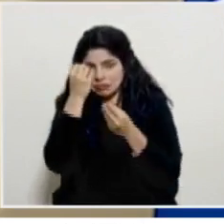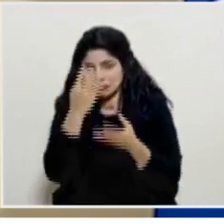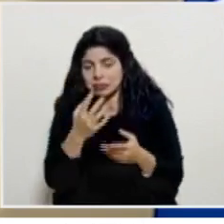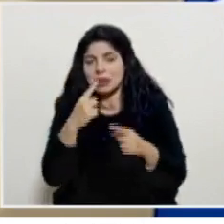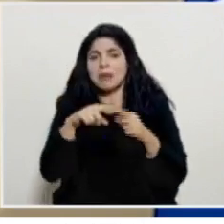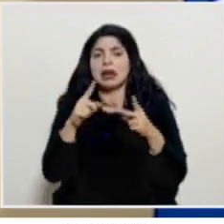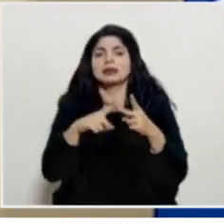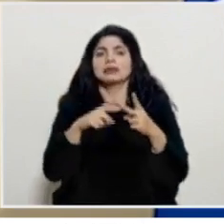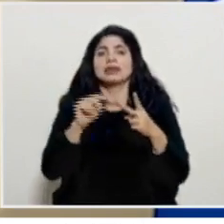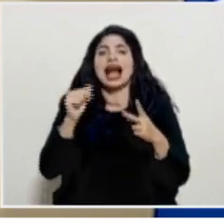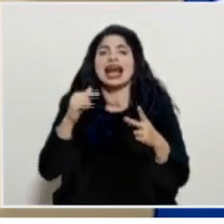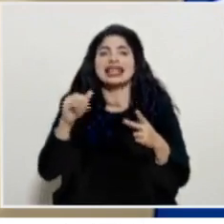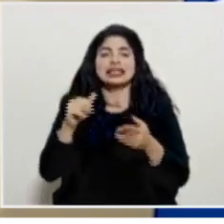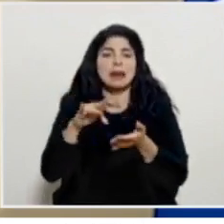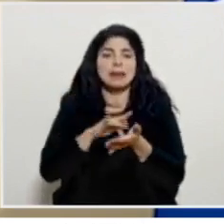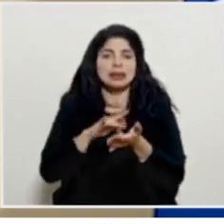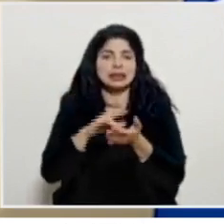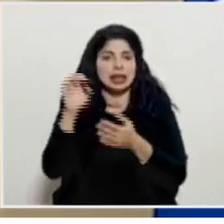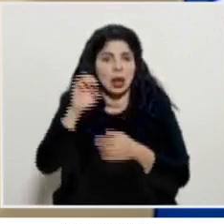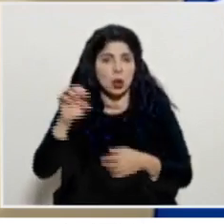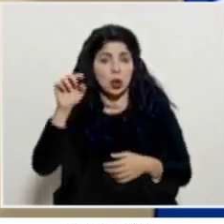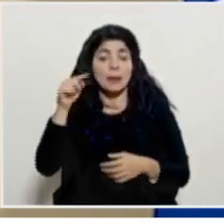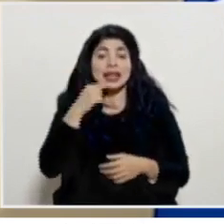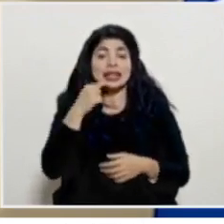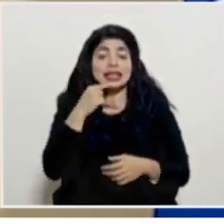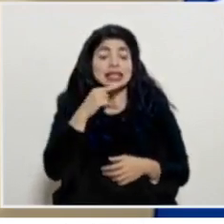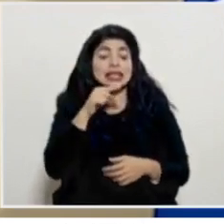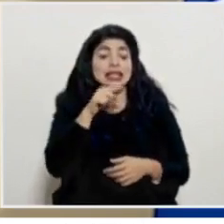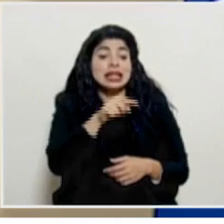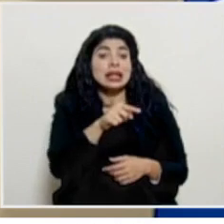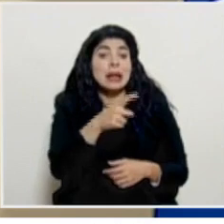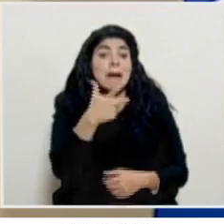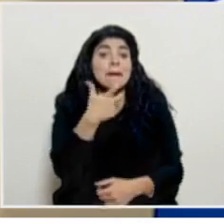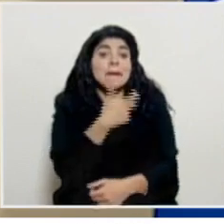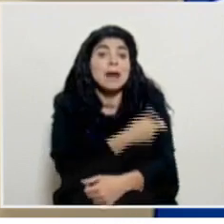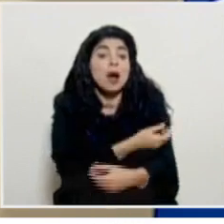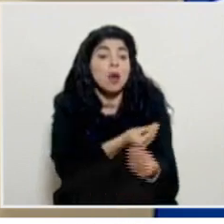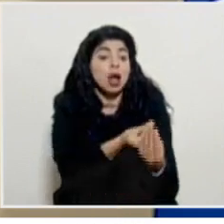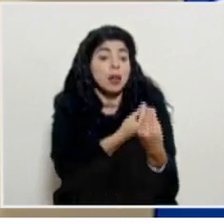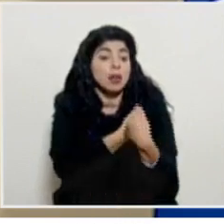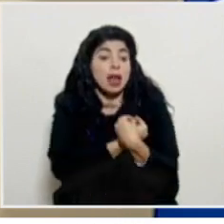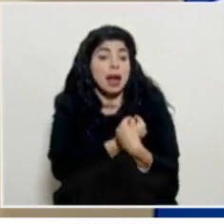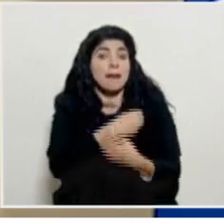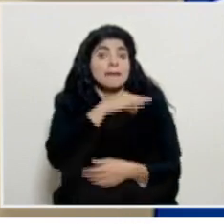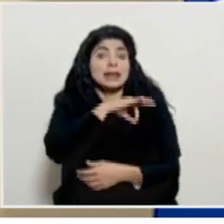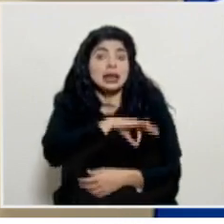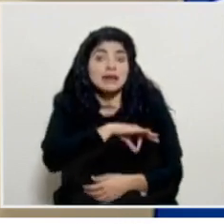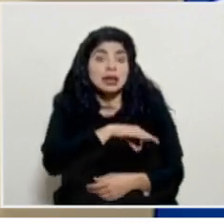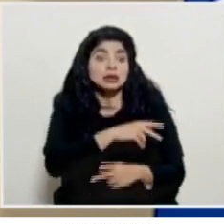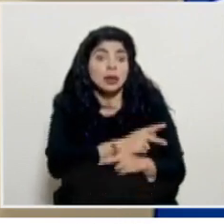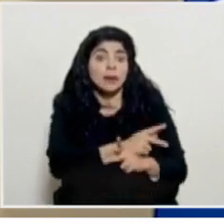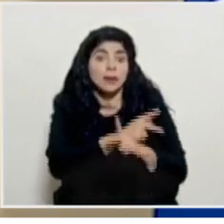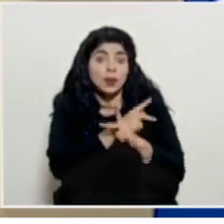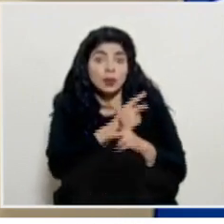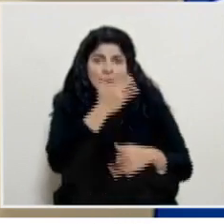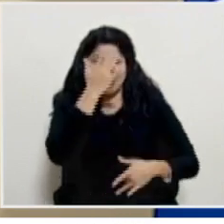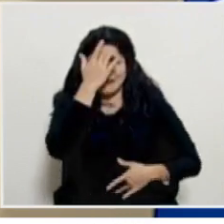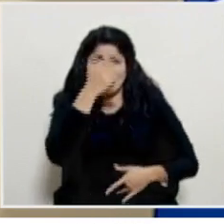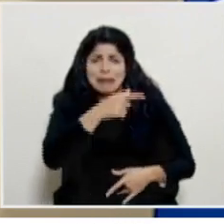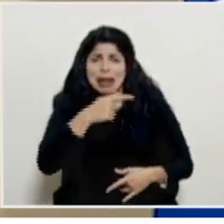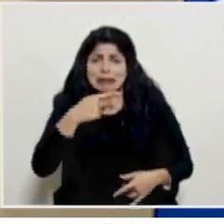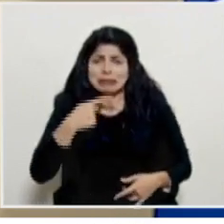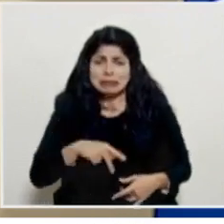Agencia de Medicamentos de Europa es que el beneficio que confiere la vacuna de protección contra la enfermedad grave